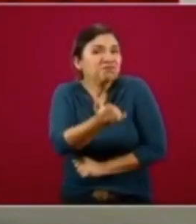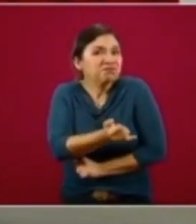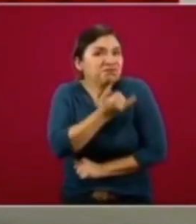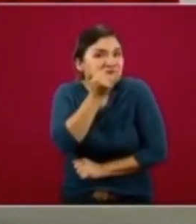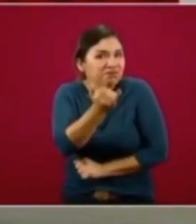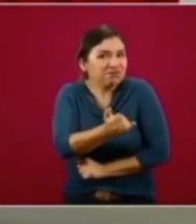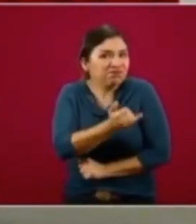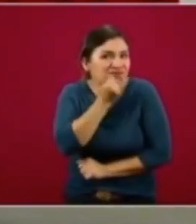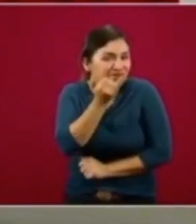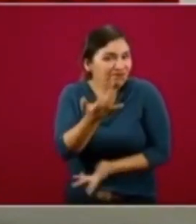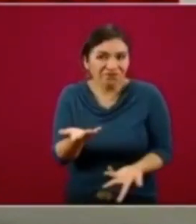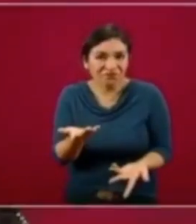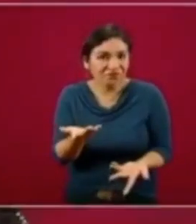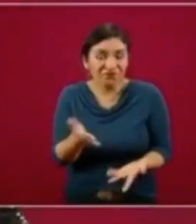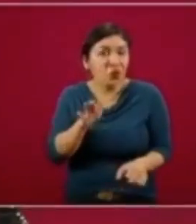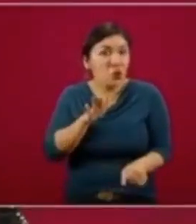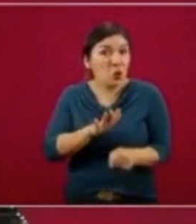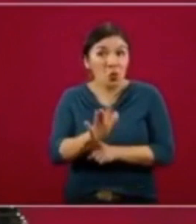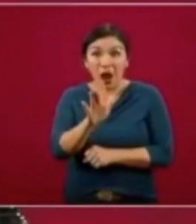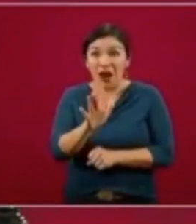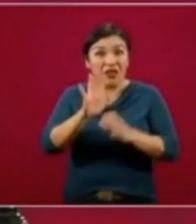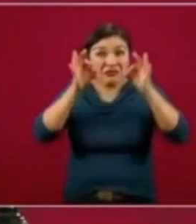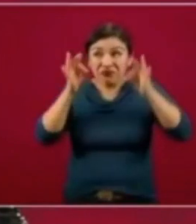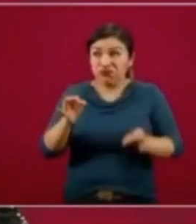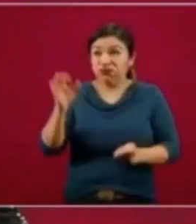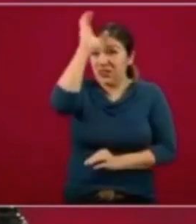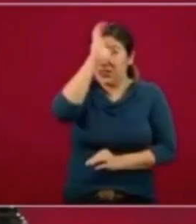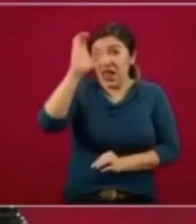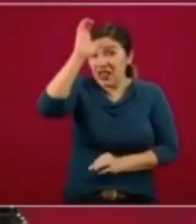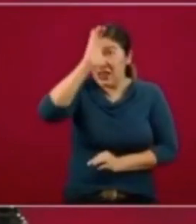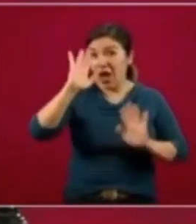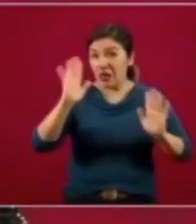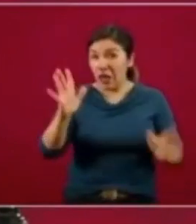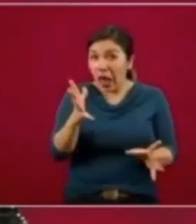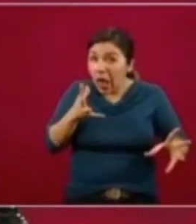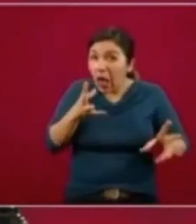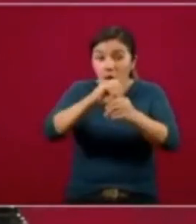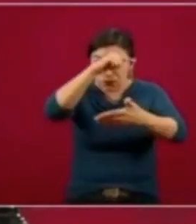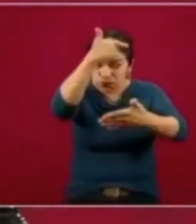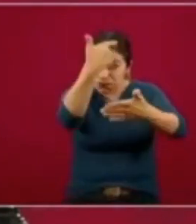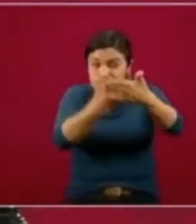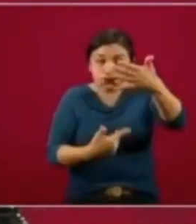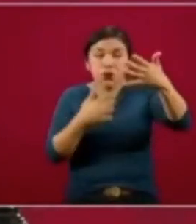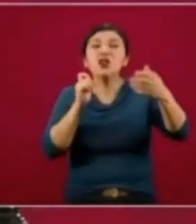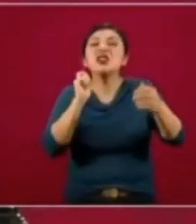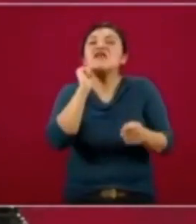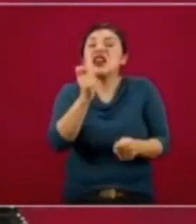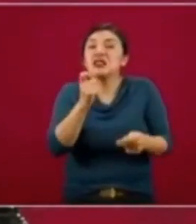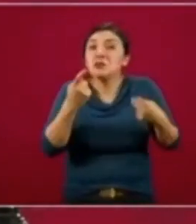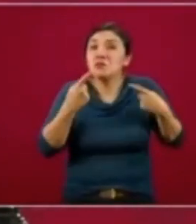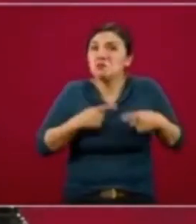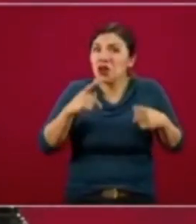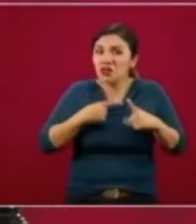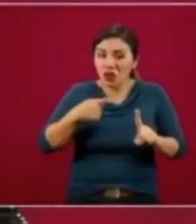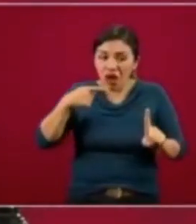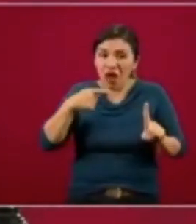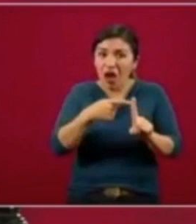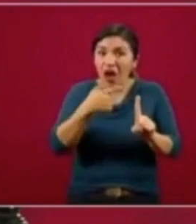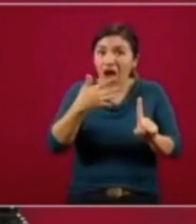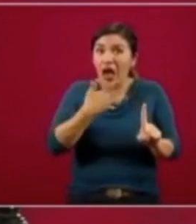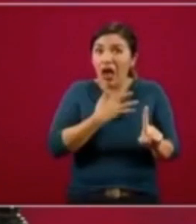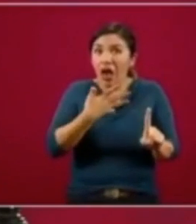No existe una resolución científica de consenso sobre el significado de las personas